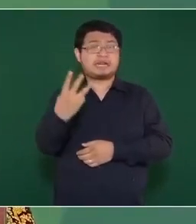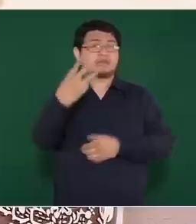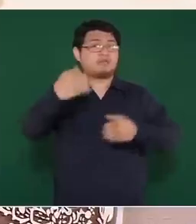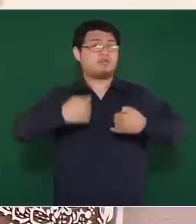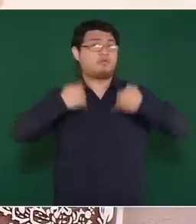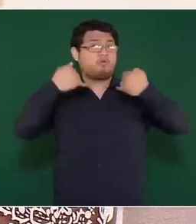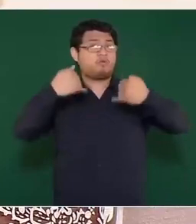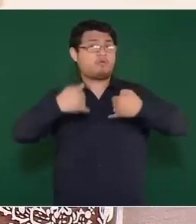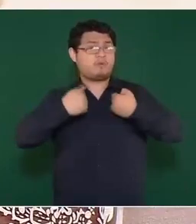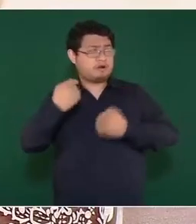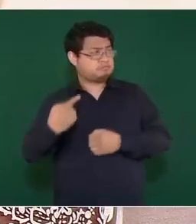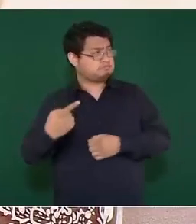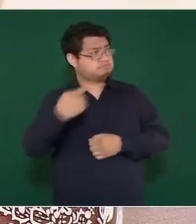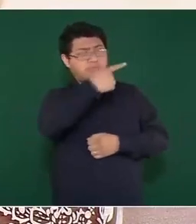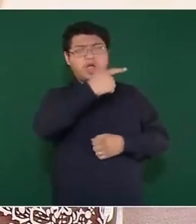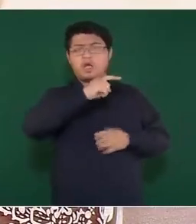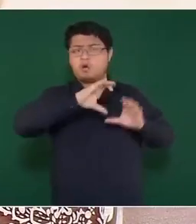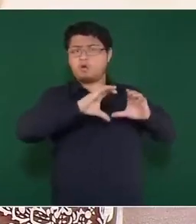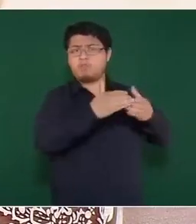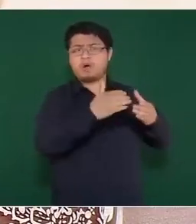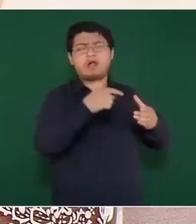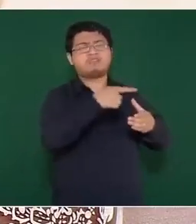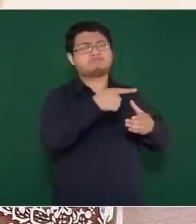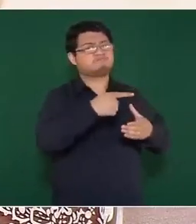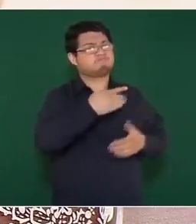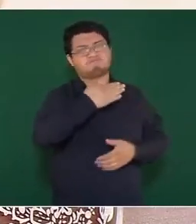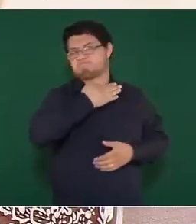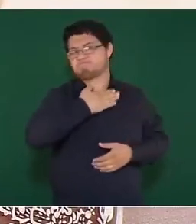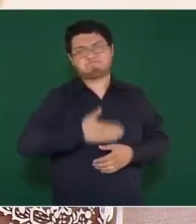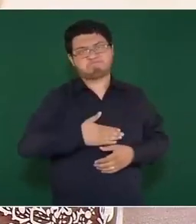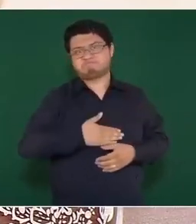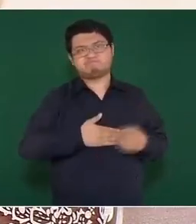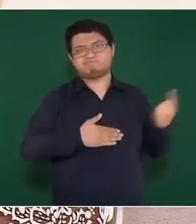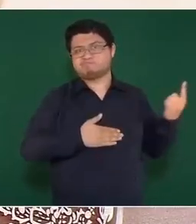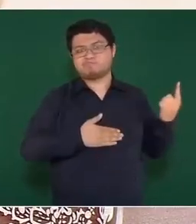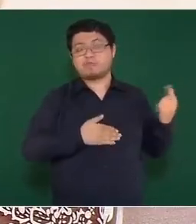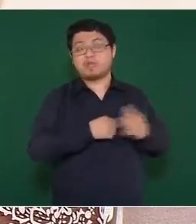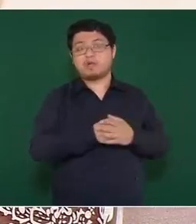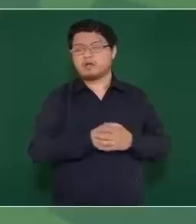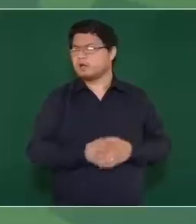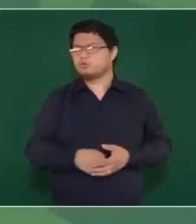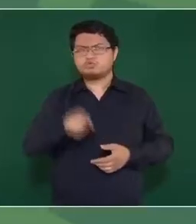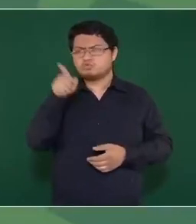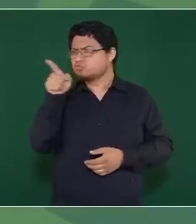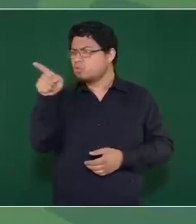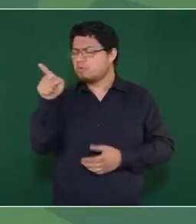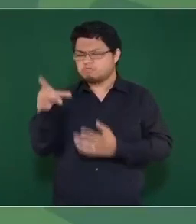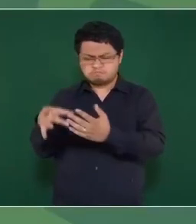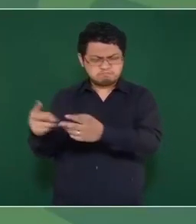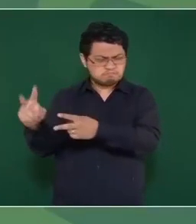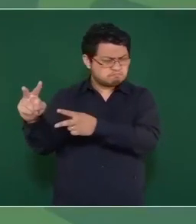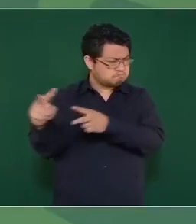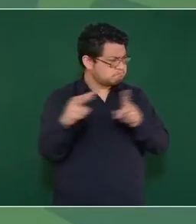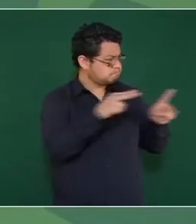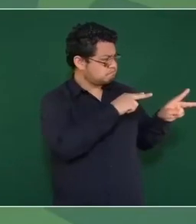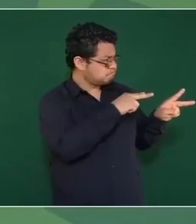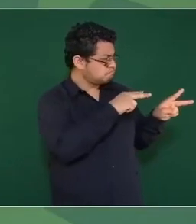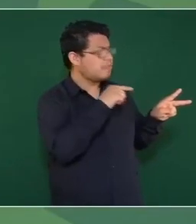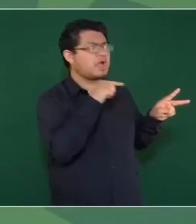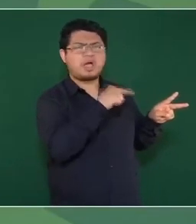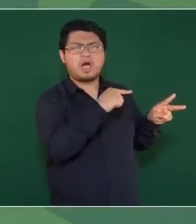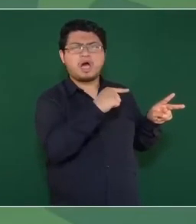Aymacuspana que estaban sufriendo una injusticia. Inmediatamente tú pusiste reflector a este